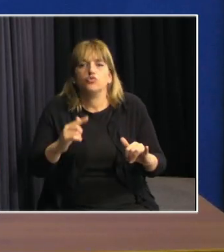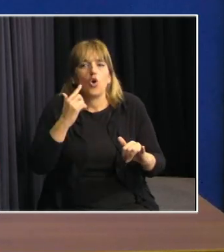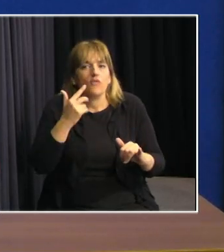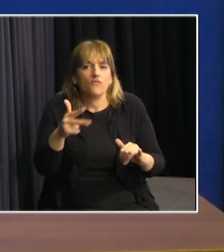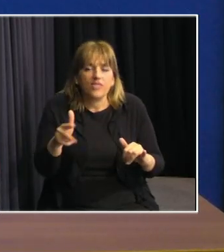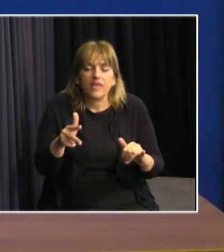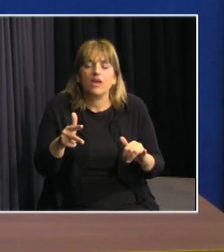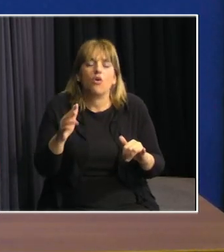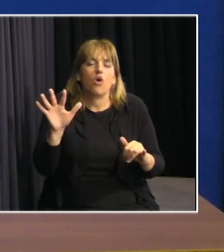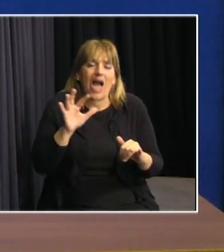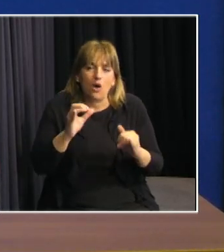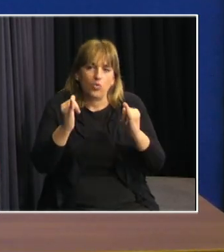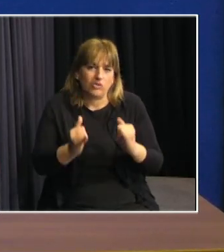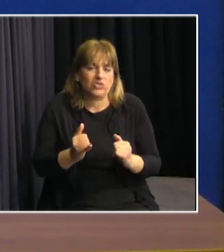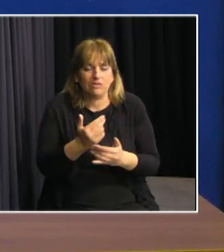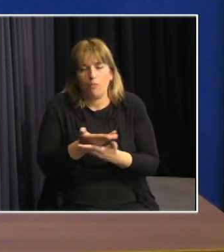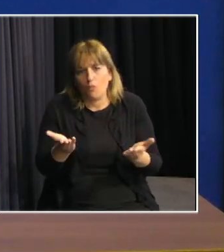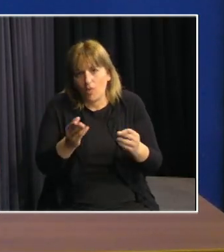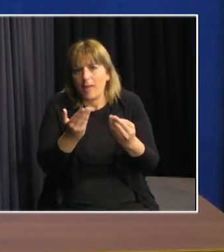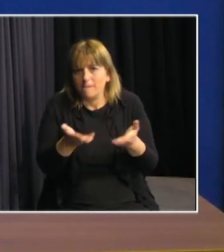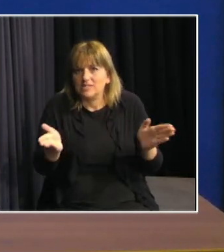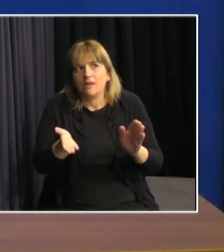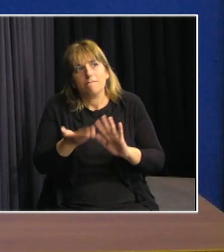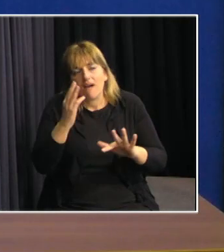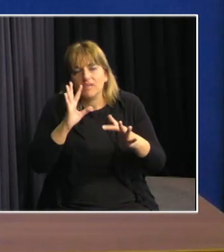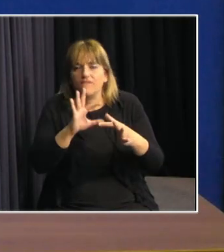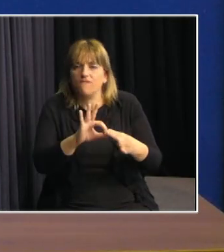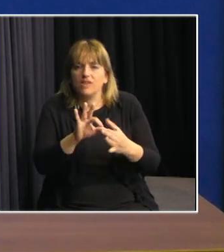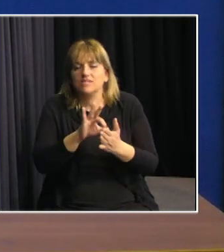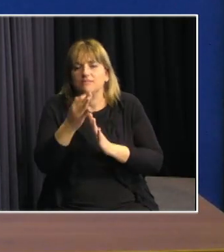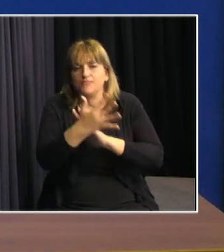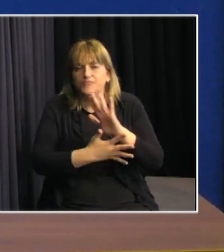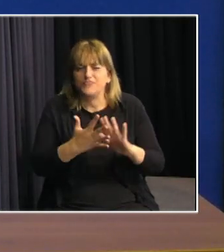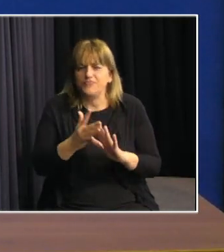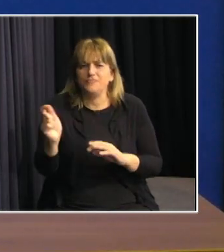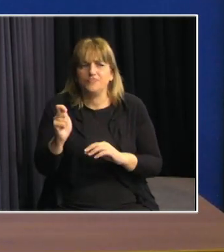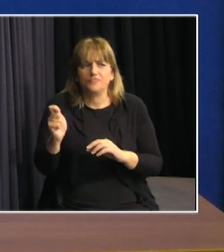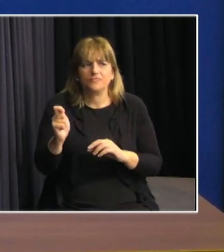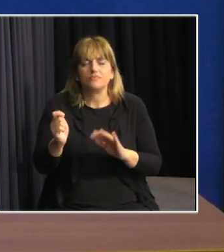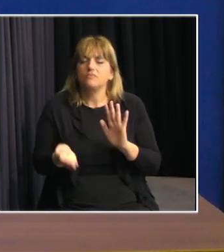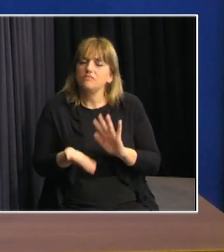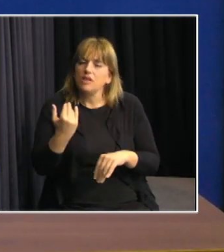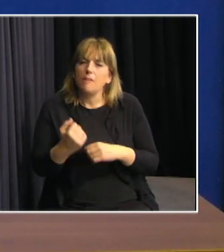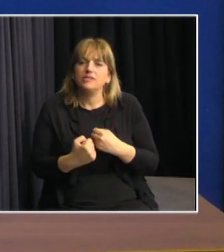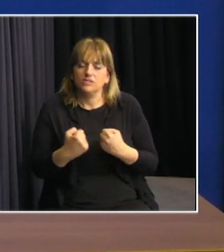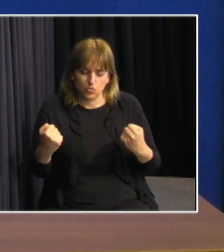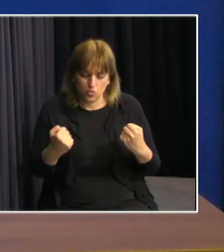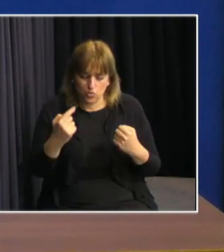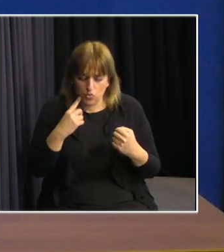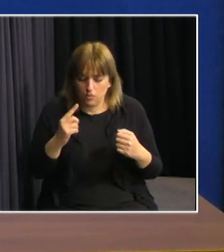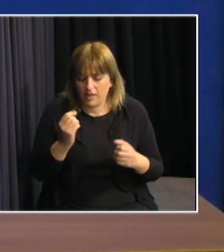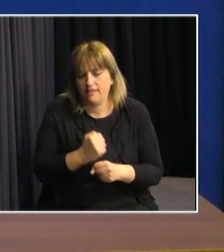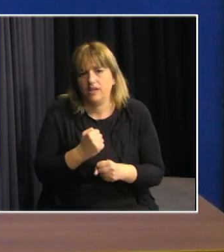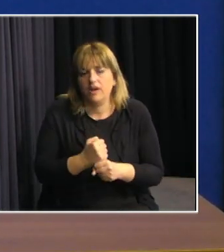videos, sino que pueda ser también el comienzo de un relacionamiento con el SINAE mucho más prolongado y profundo para